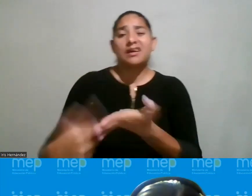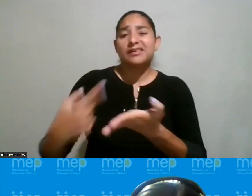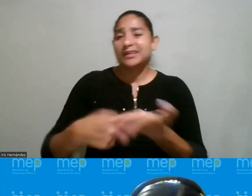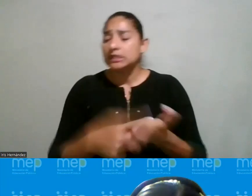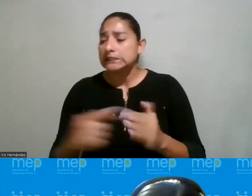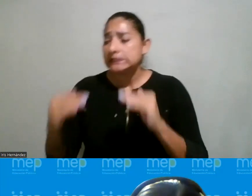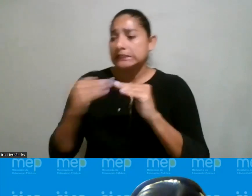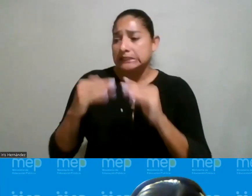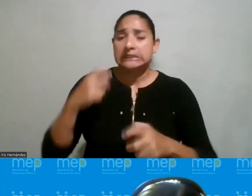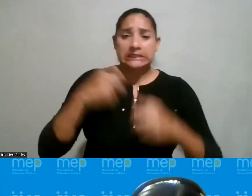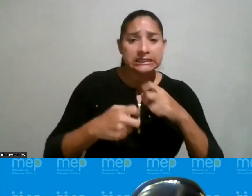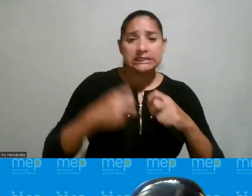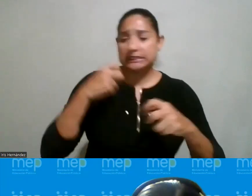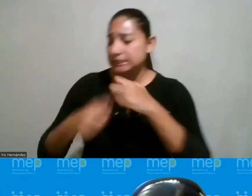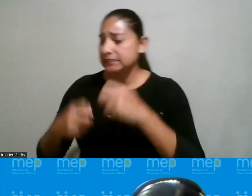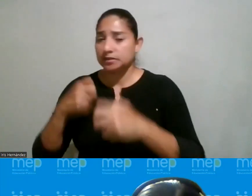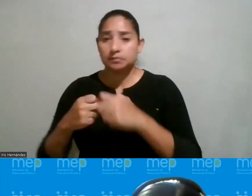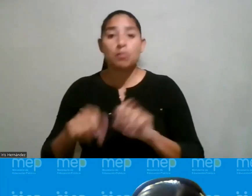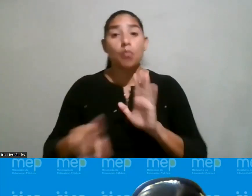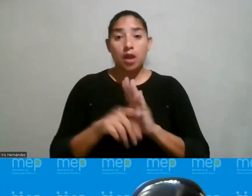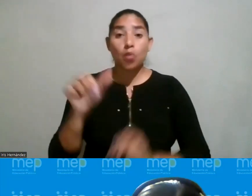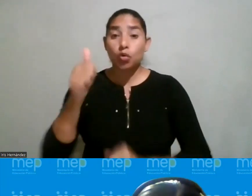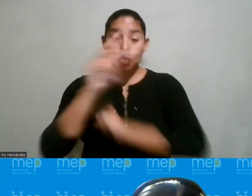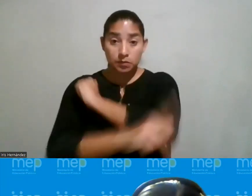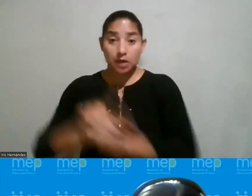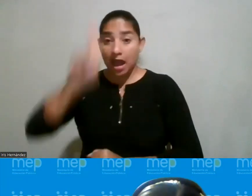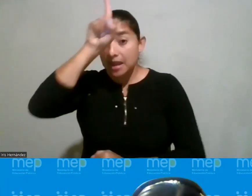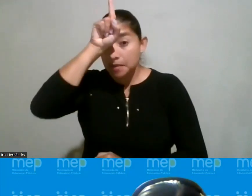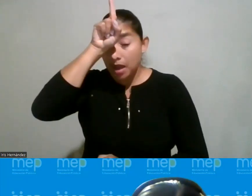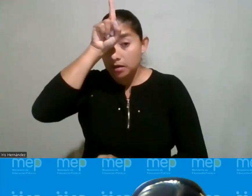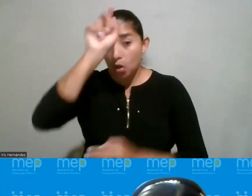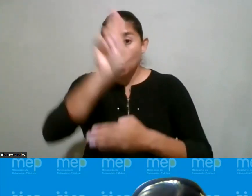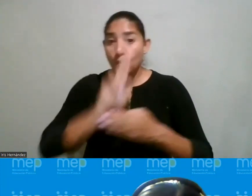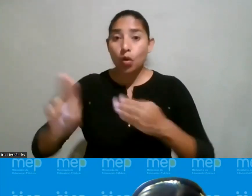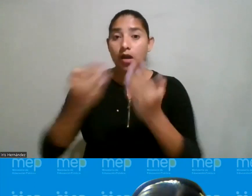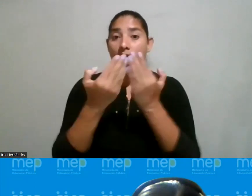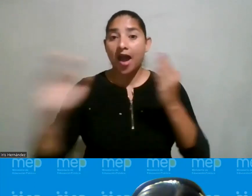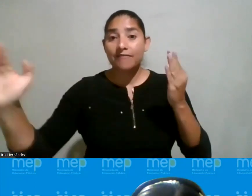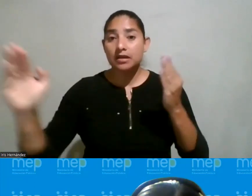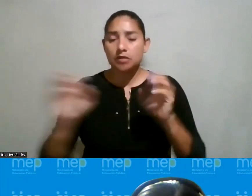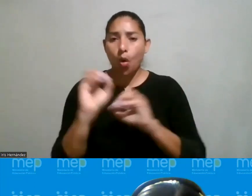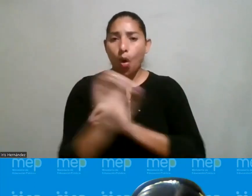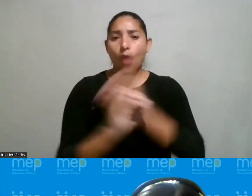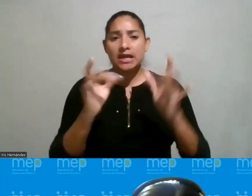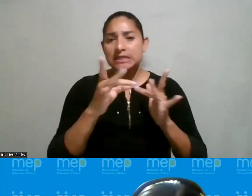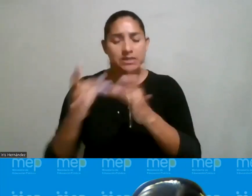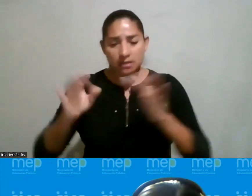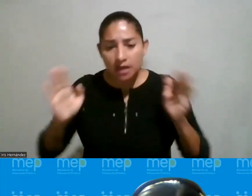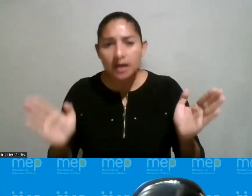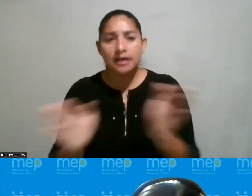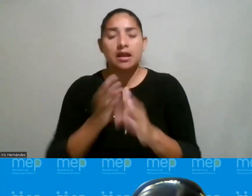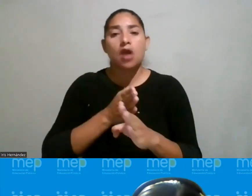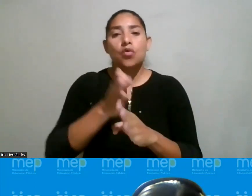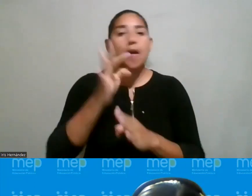eso porque yo he visto por ejemplo en Alemania que abren en las universidades oficinas especializadas en impulsar la